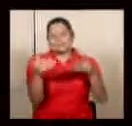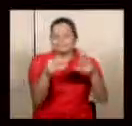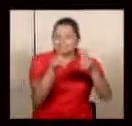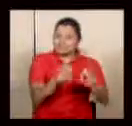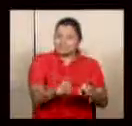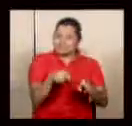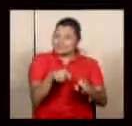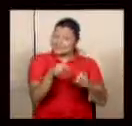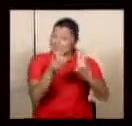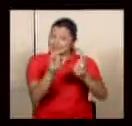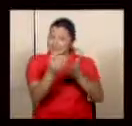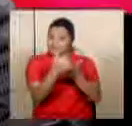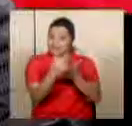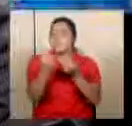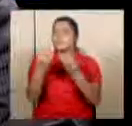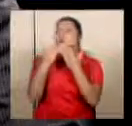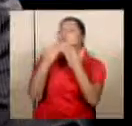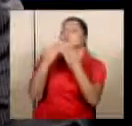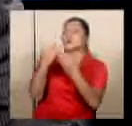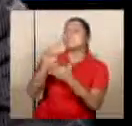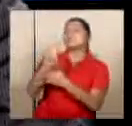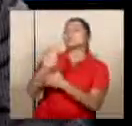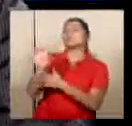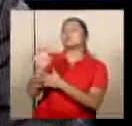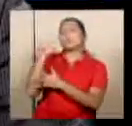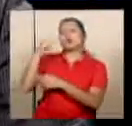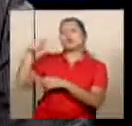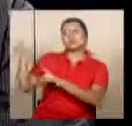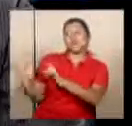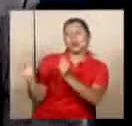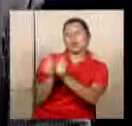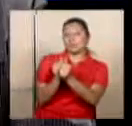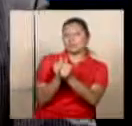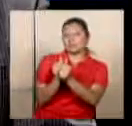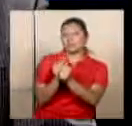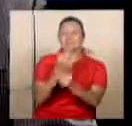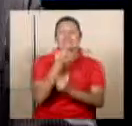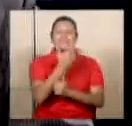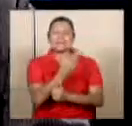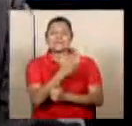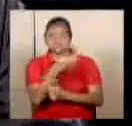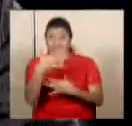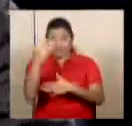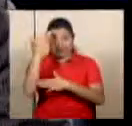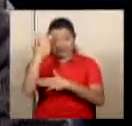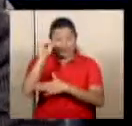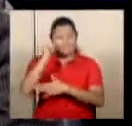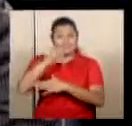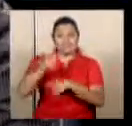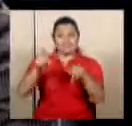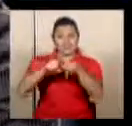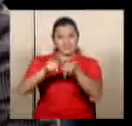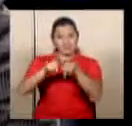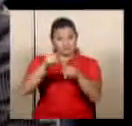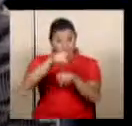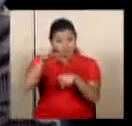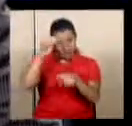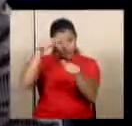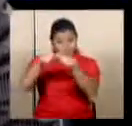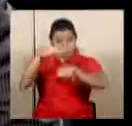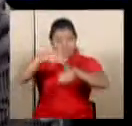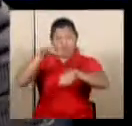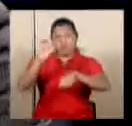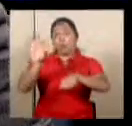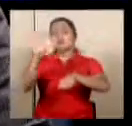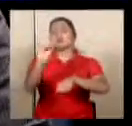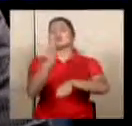el tema de los ingresos bueno muy bien muchísimas gracias don Victor Amilo por con nosotros y ya lo sabe mañana también le recordamos que a las